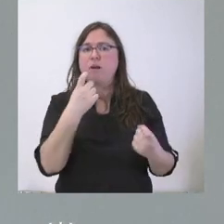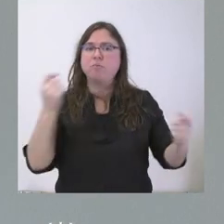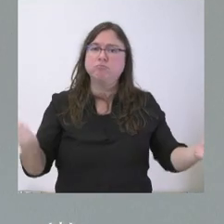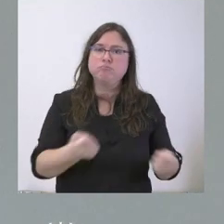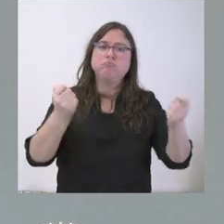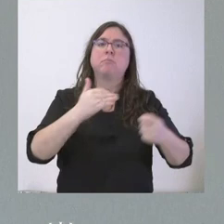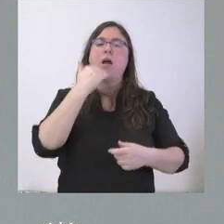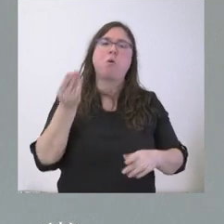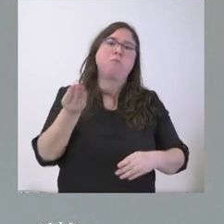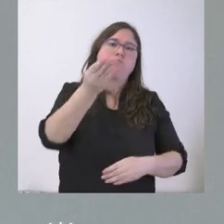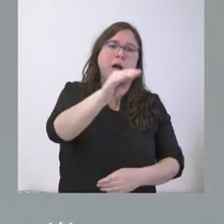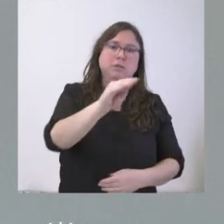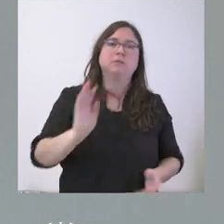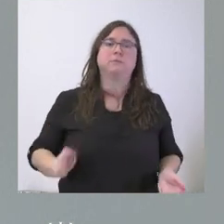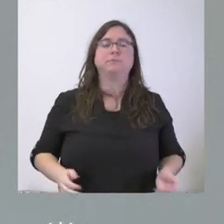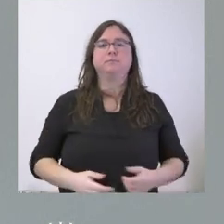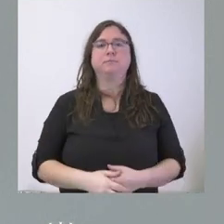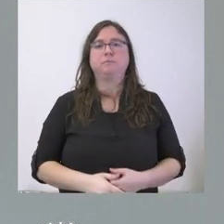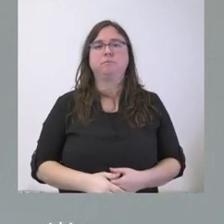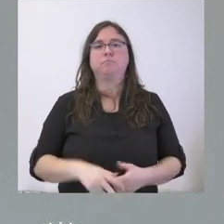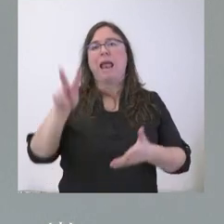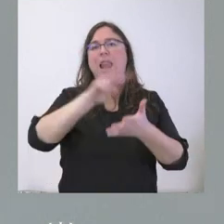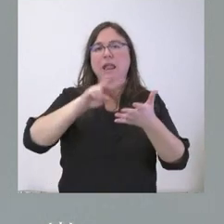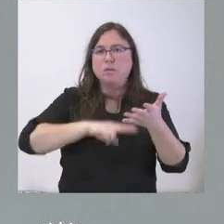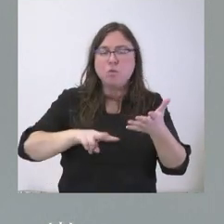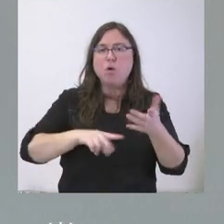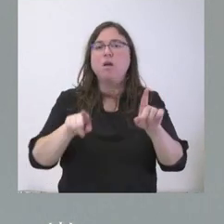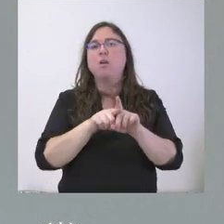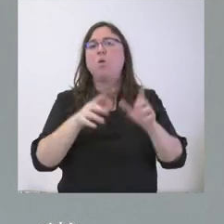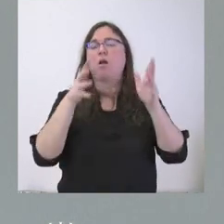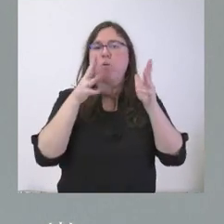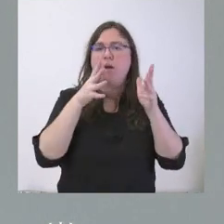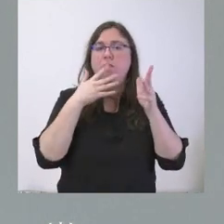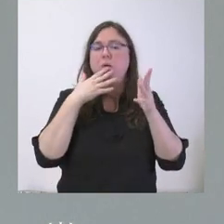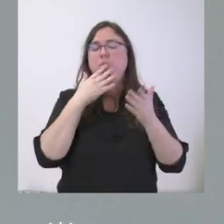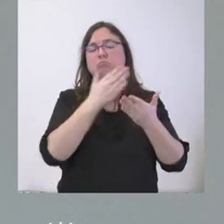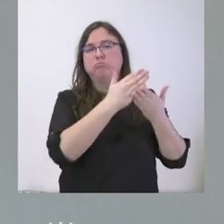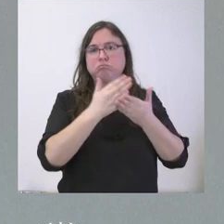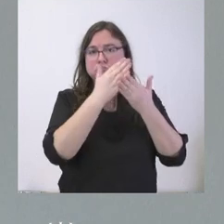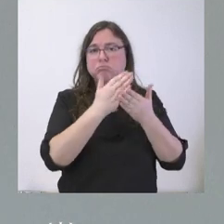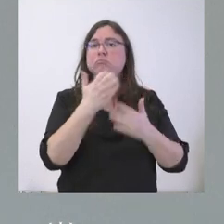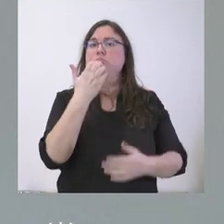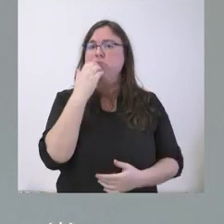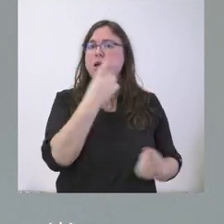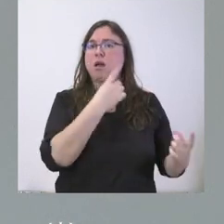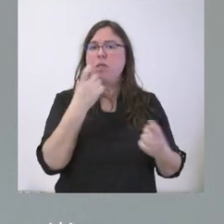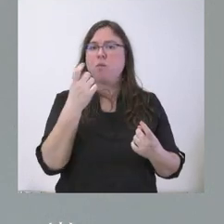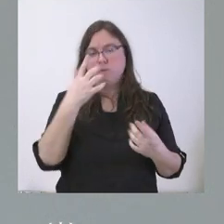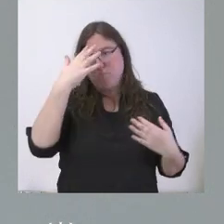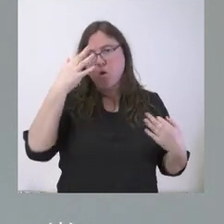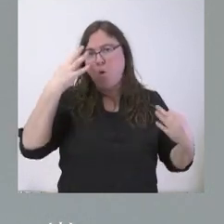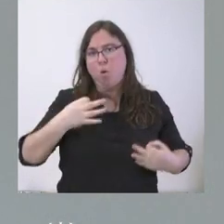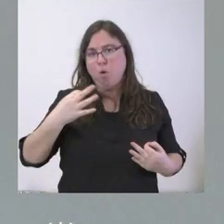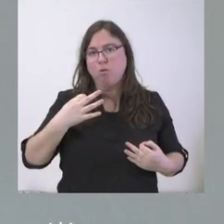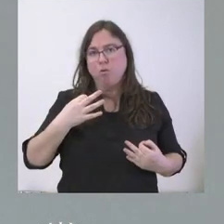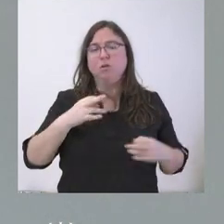adicionales a estas que les comento, de la lectura de esa recomendación, la examinaríamos si se resulta conveniente. Pues lógicamente es